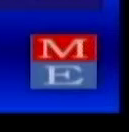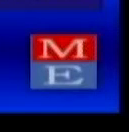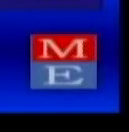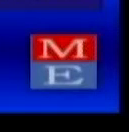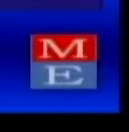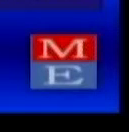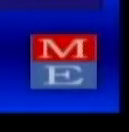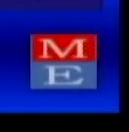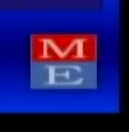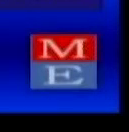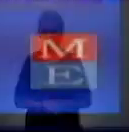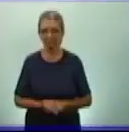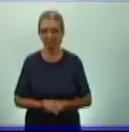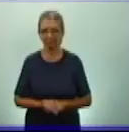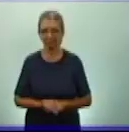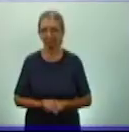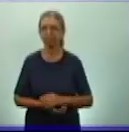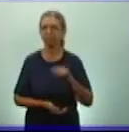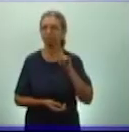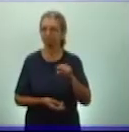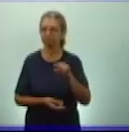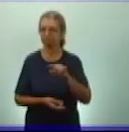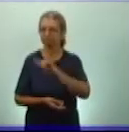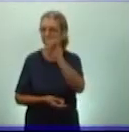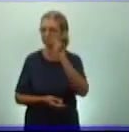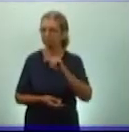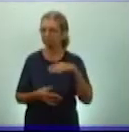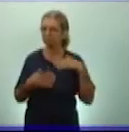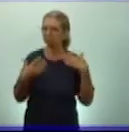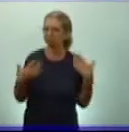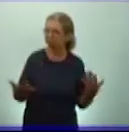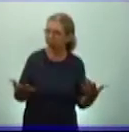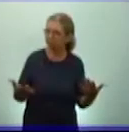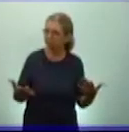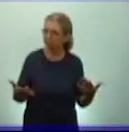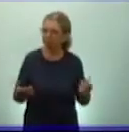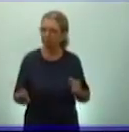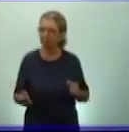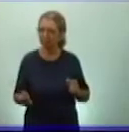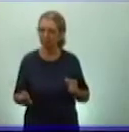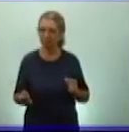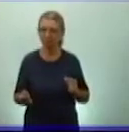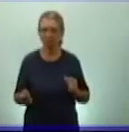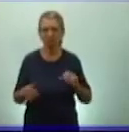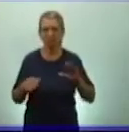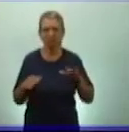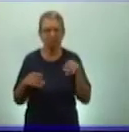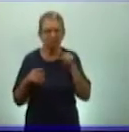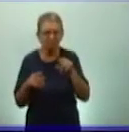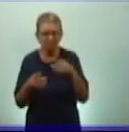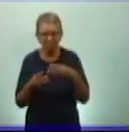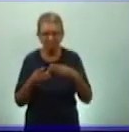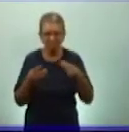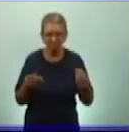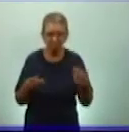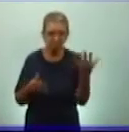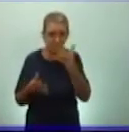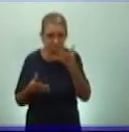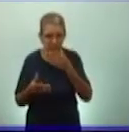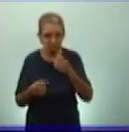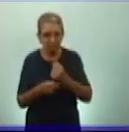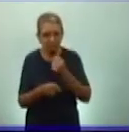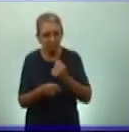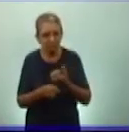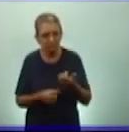Bueno, usted se estará preguntando, querido estudiante, profe, ¿y estas tierras, quiénes las trabajaban?